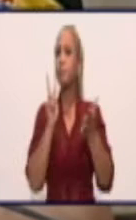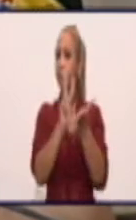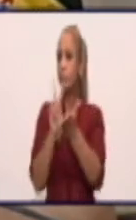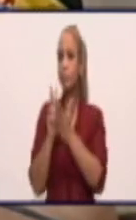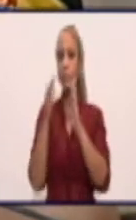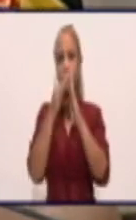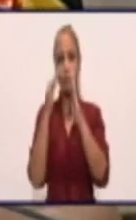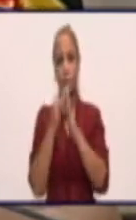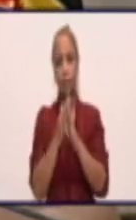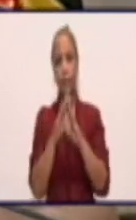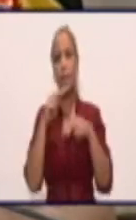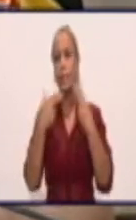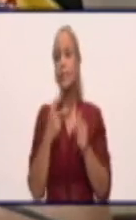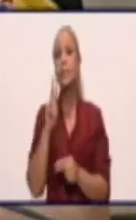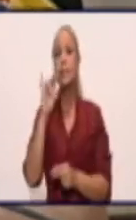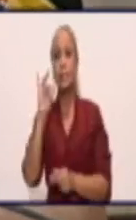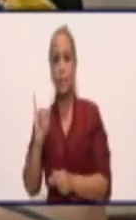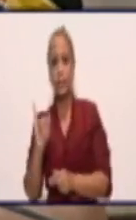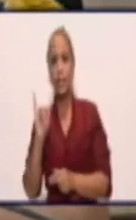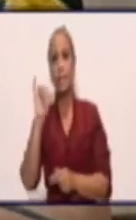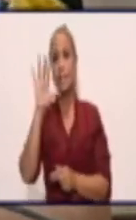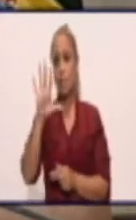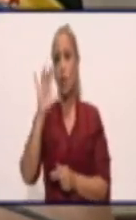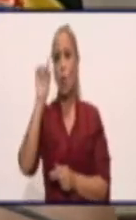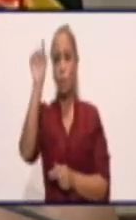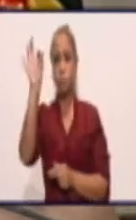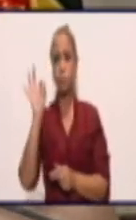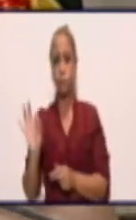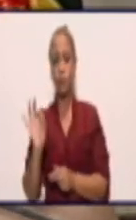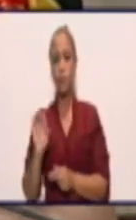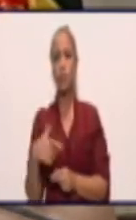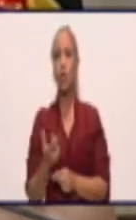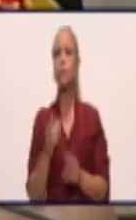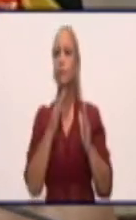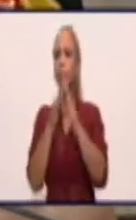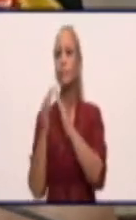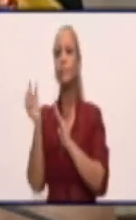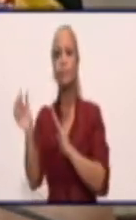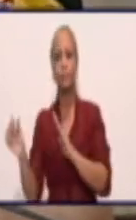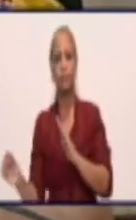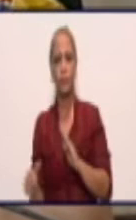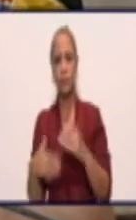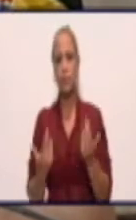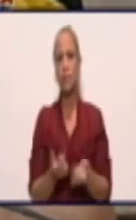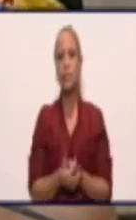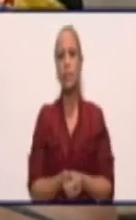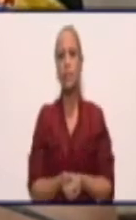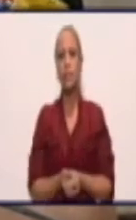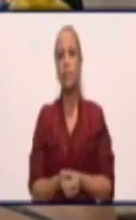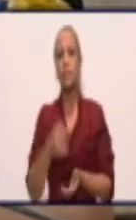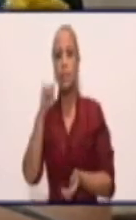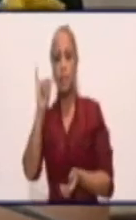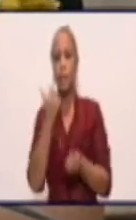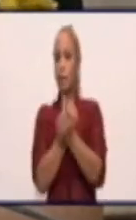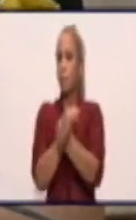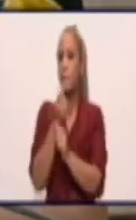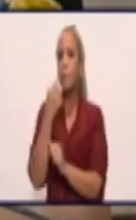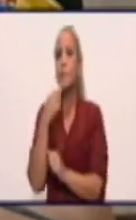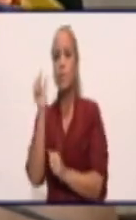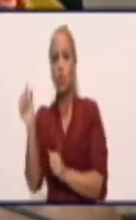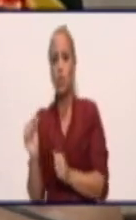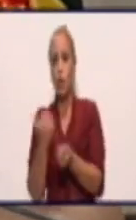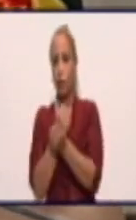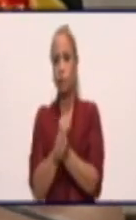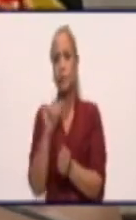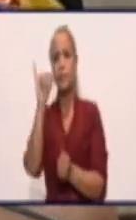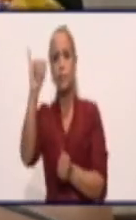65,6% de la población y el 96,2% de la población vulnerable. Y como resultado de